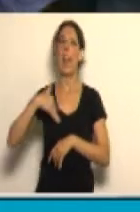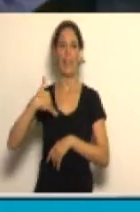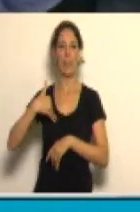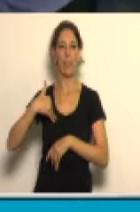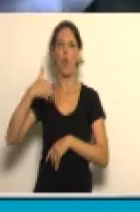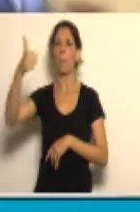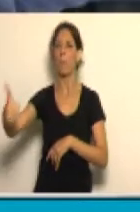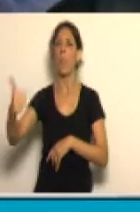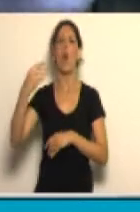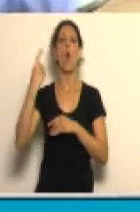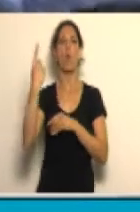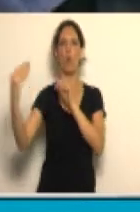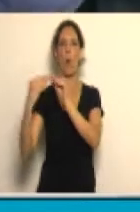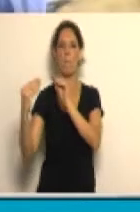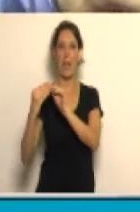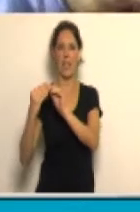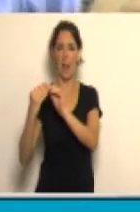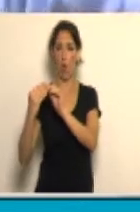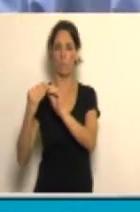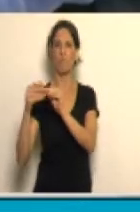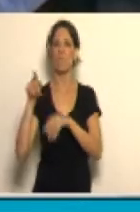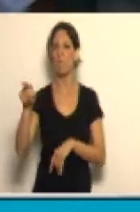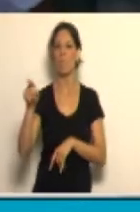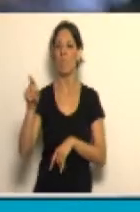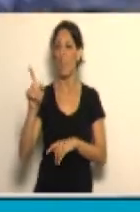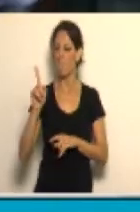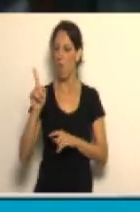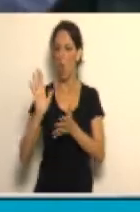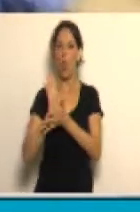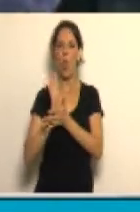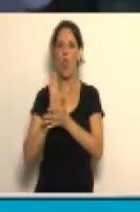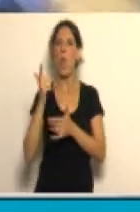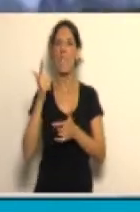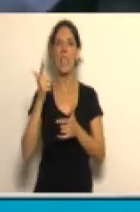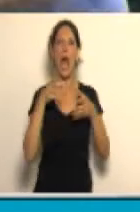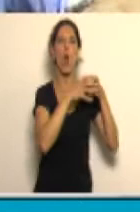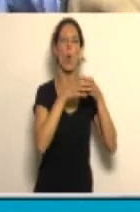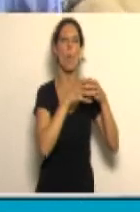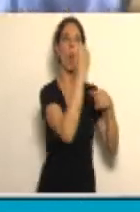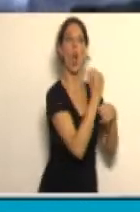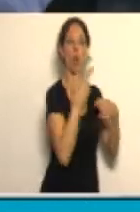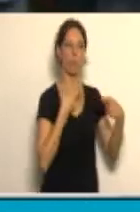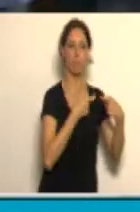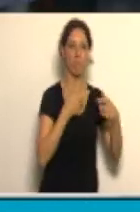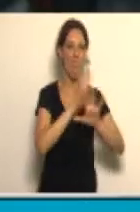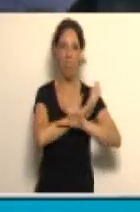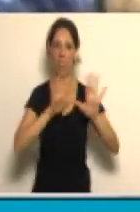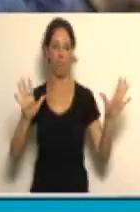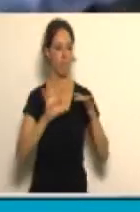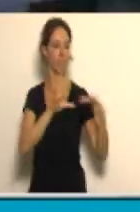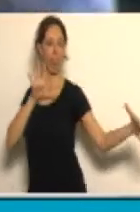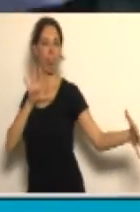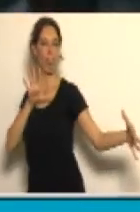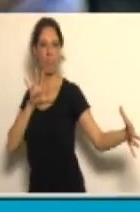había un compañero que no era orgánico a los intereses de ningún grupo económico y defendió como